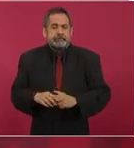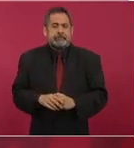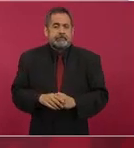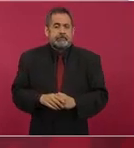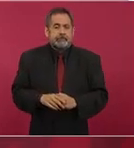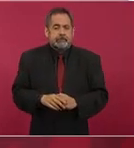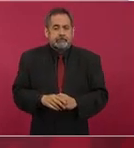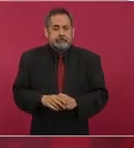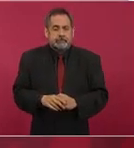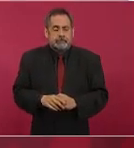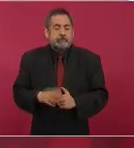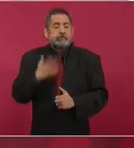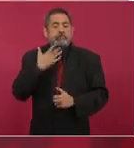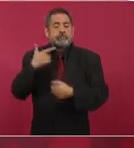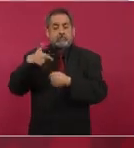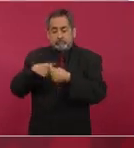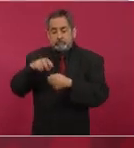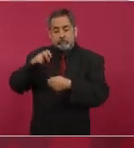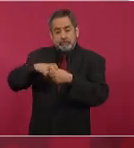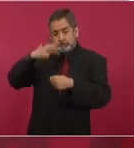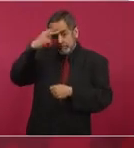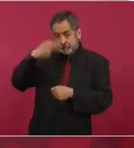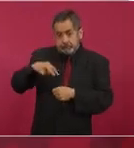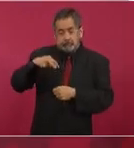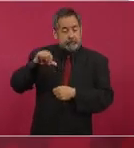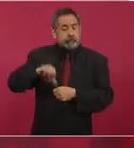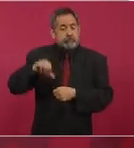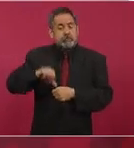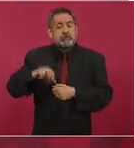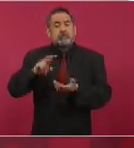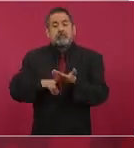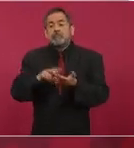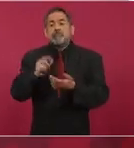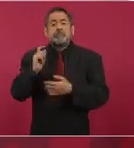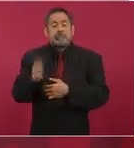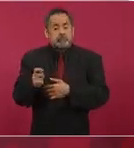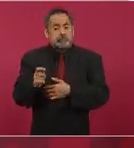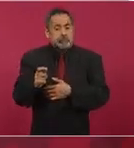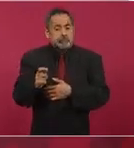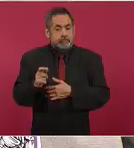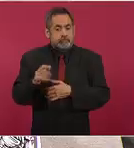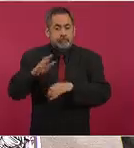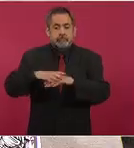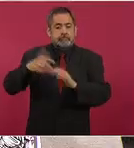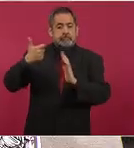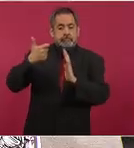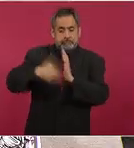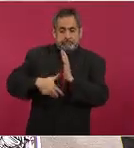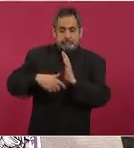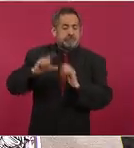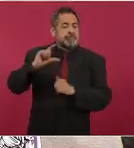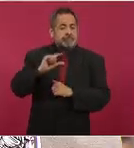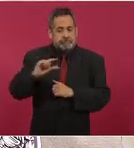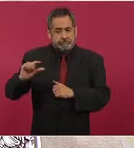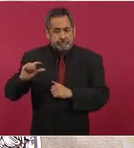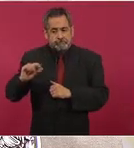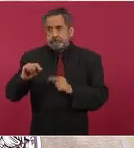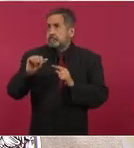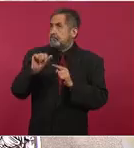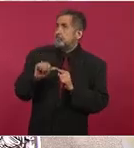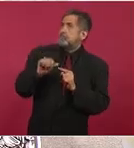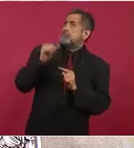la gasolina en México hoy es más barata que